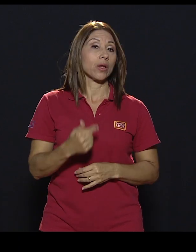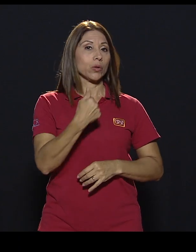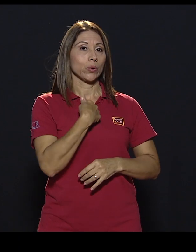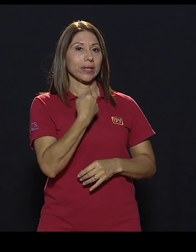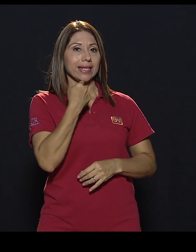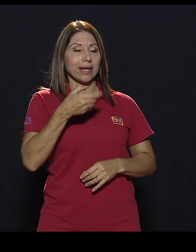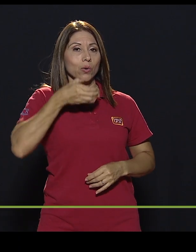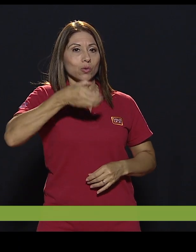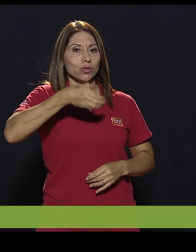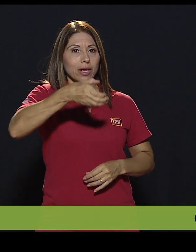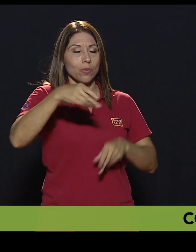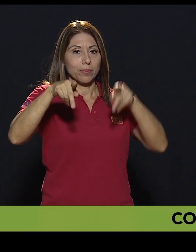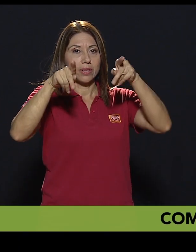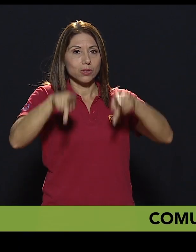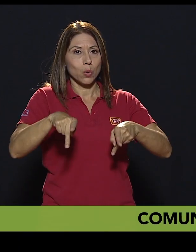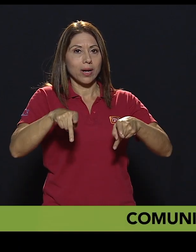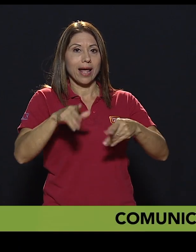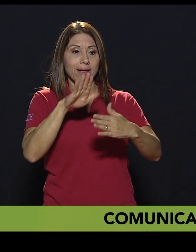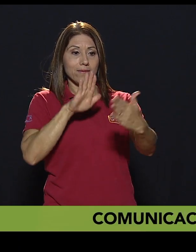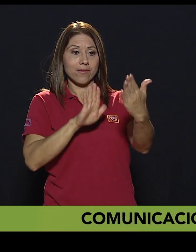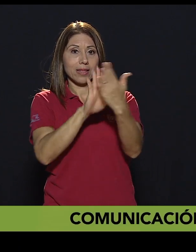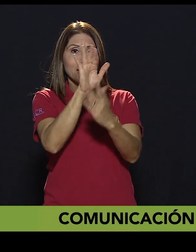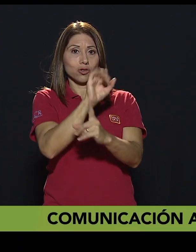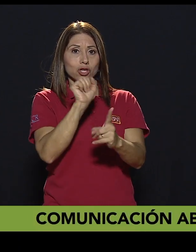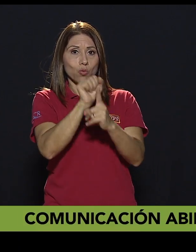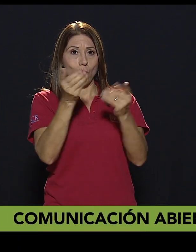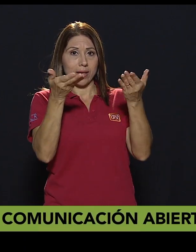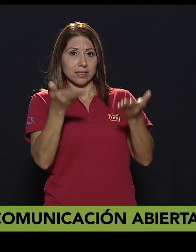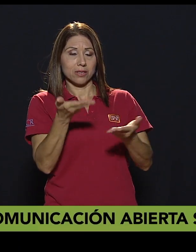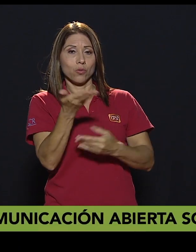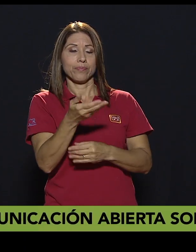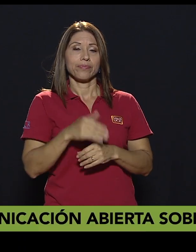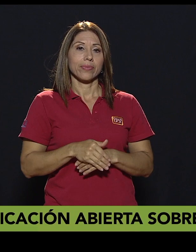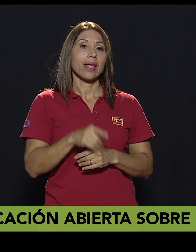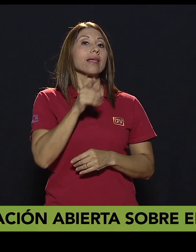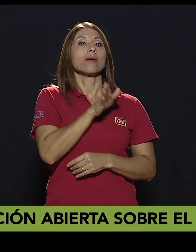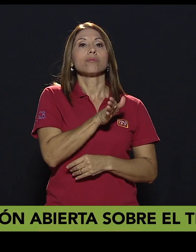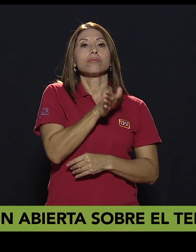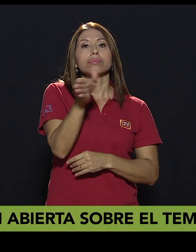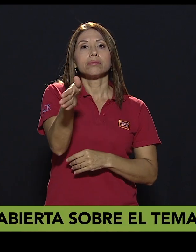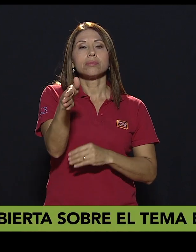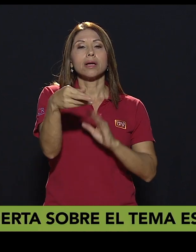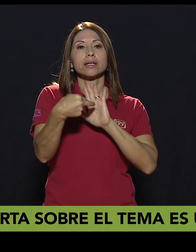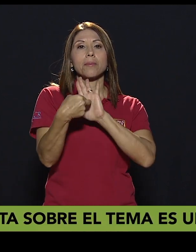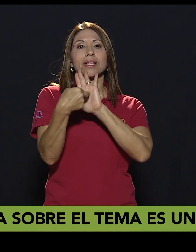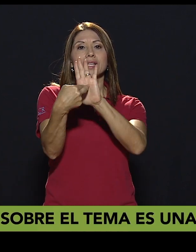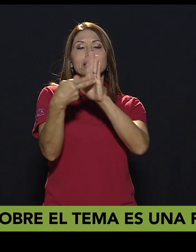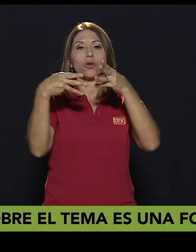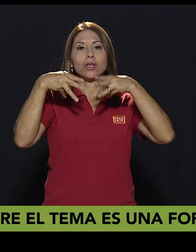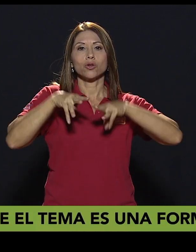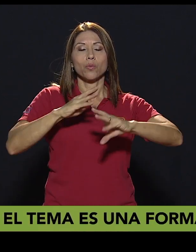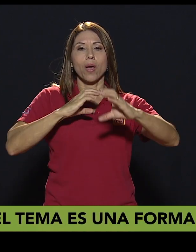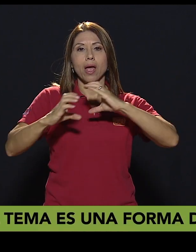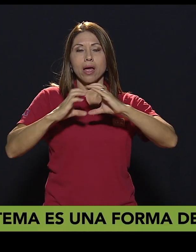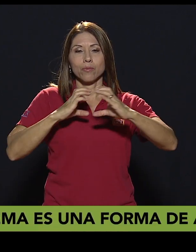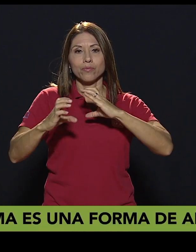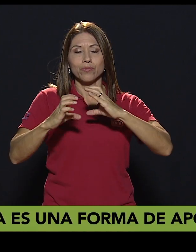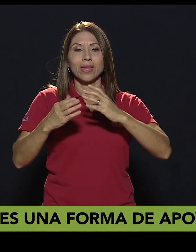consejos que le daría a una persona que esté enfrentando esta situación es que acuda a la representación mediática,